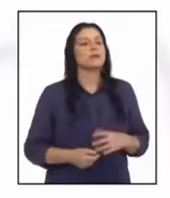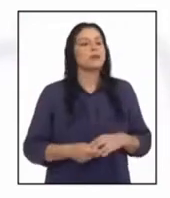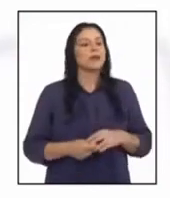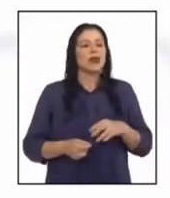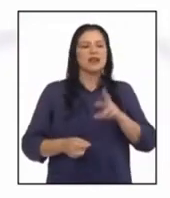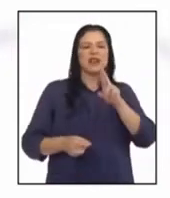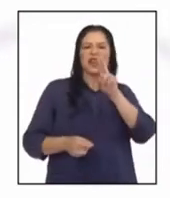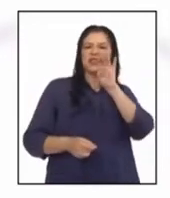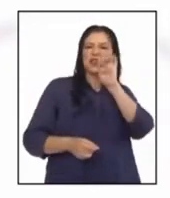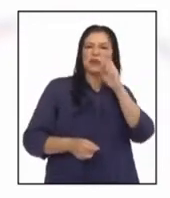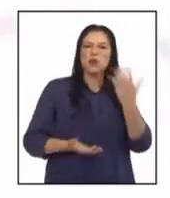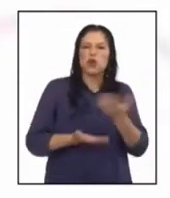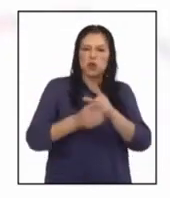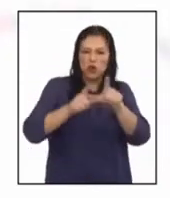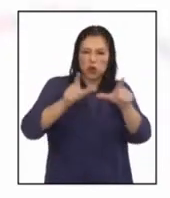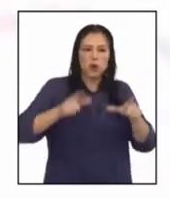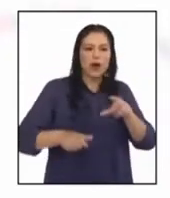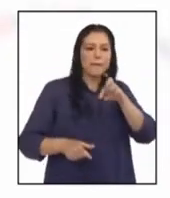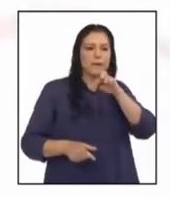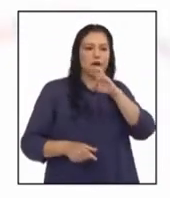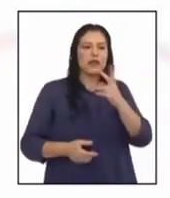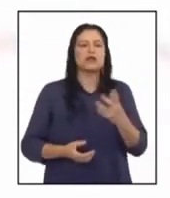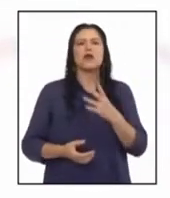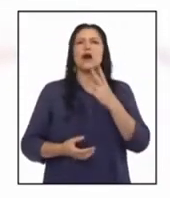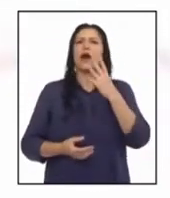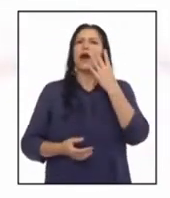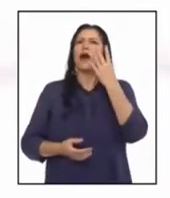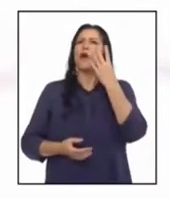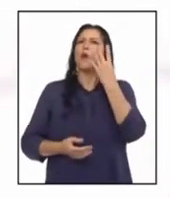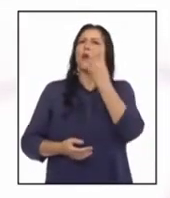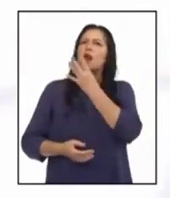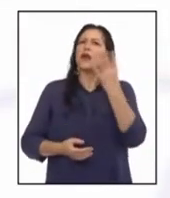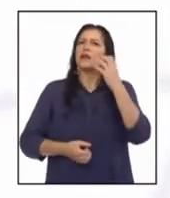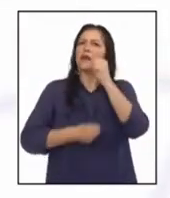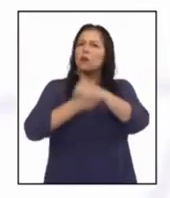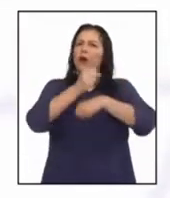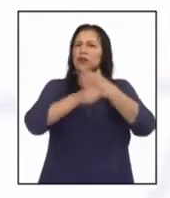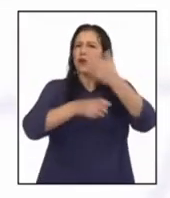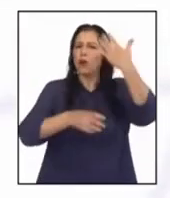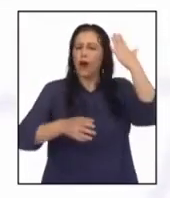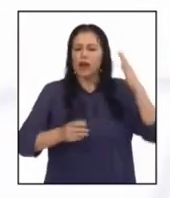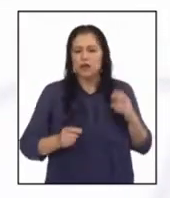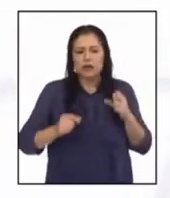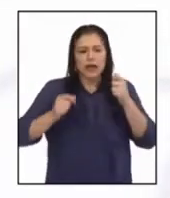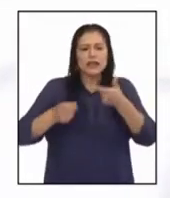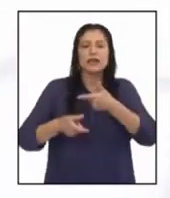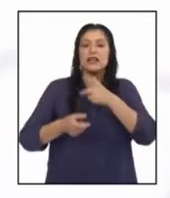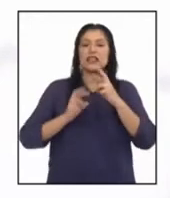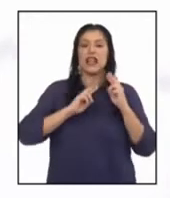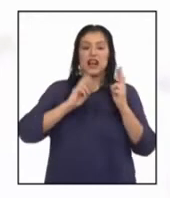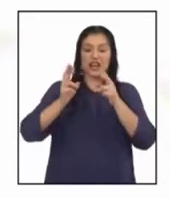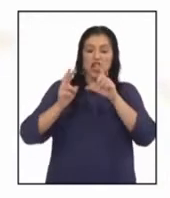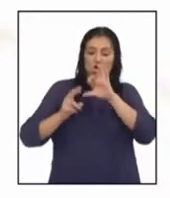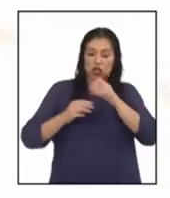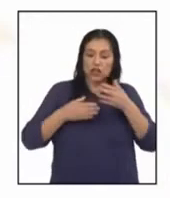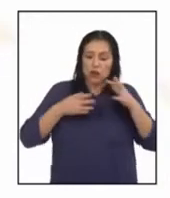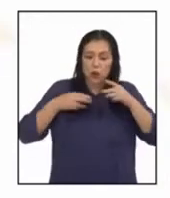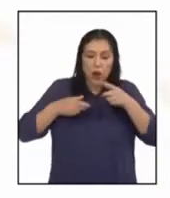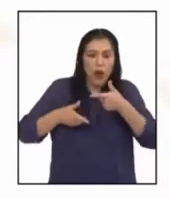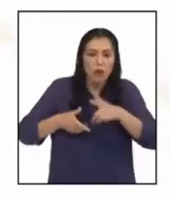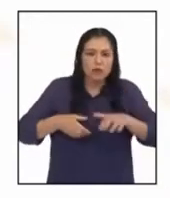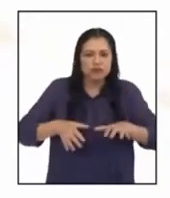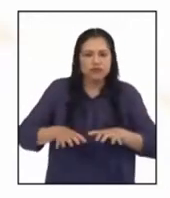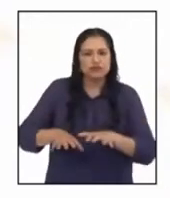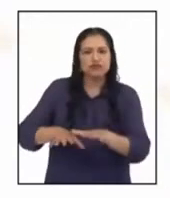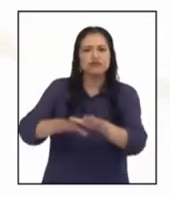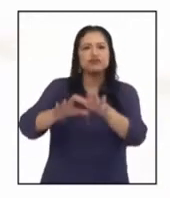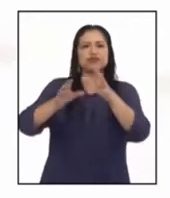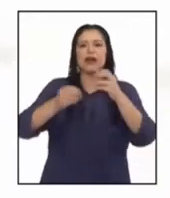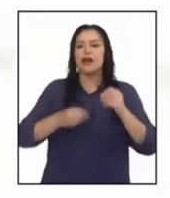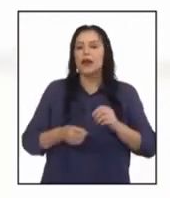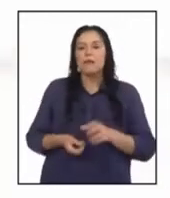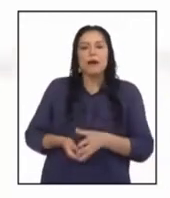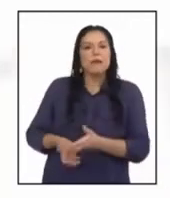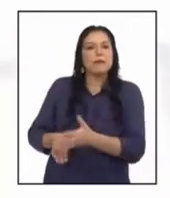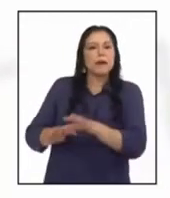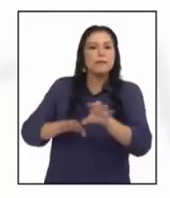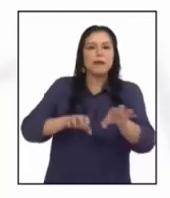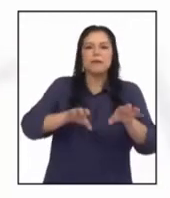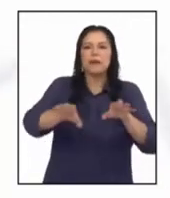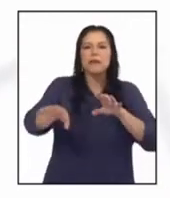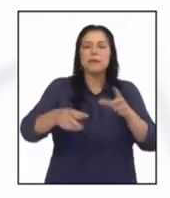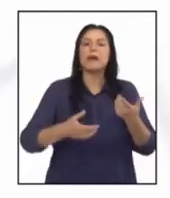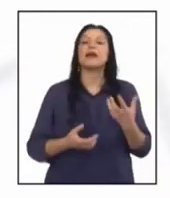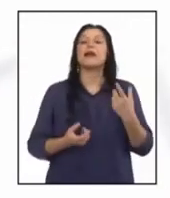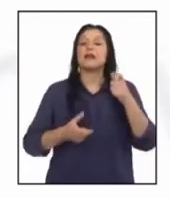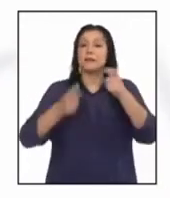Reservorio de Poechos. Desde hace 44 años aquí se almacena el agua del río Chira, el cual abastece del recurso hídrico para el